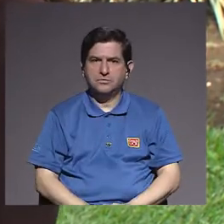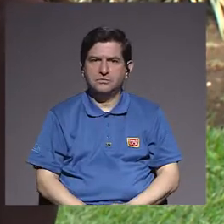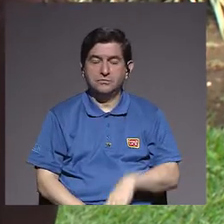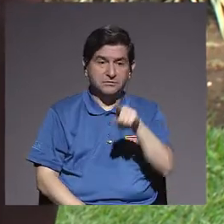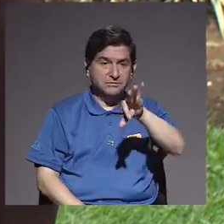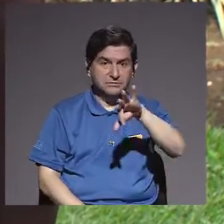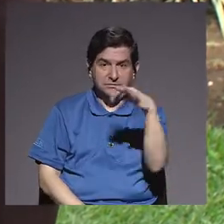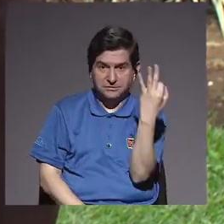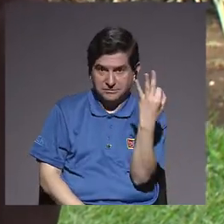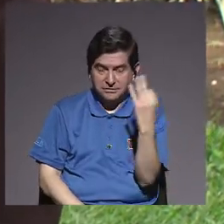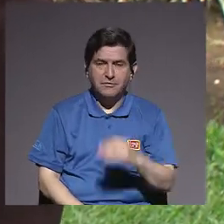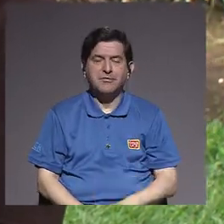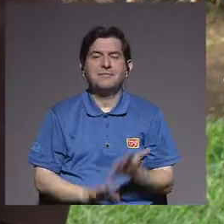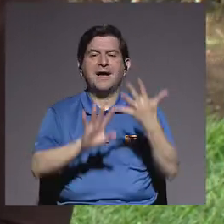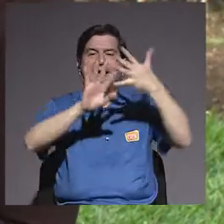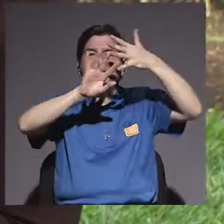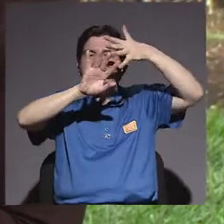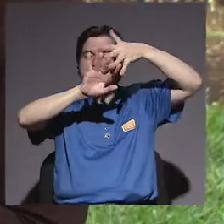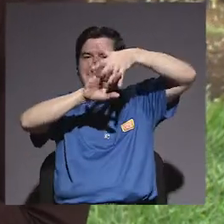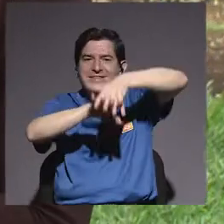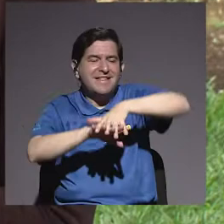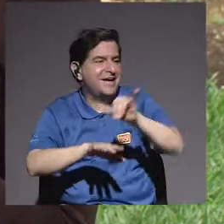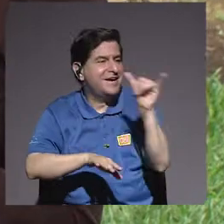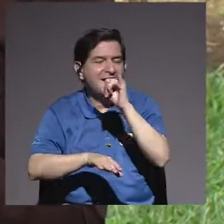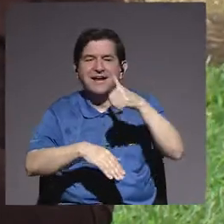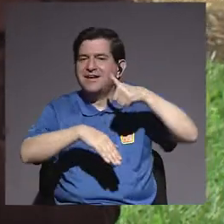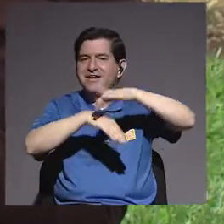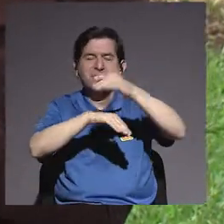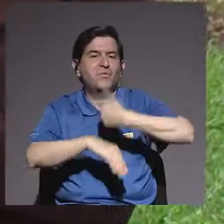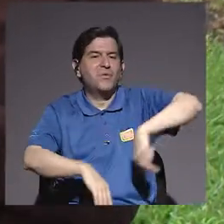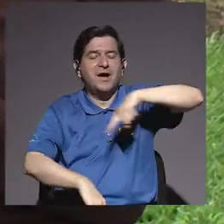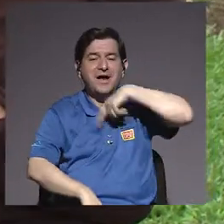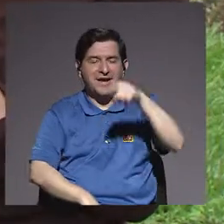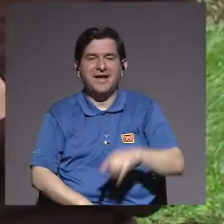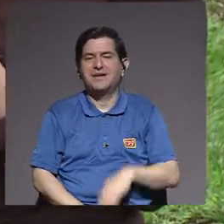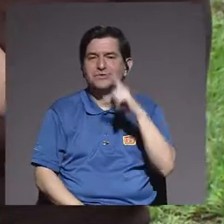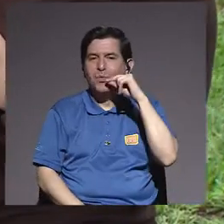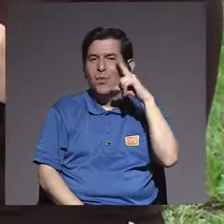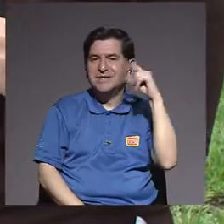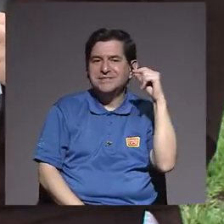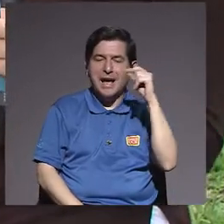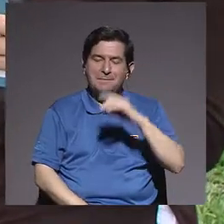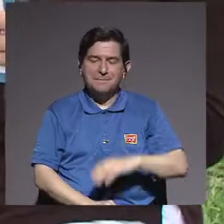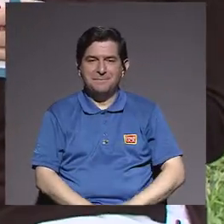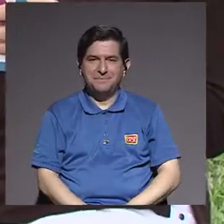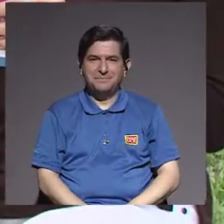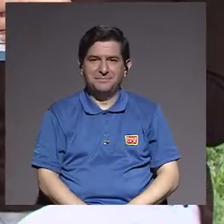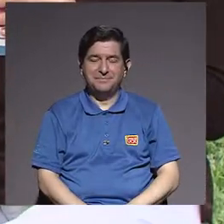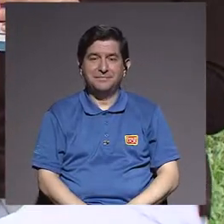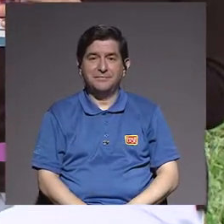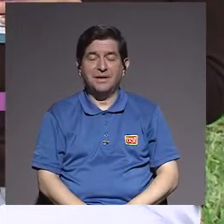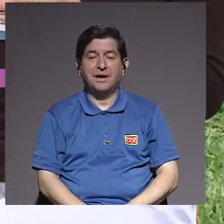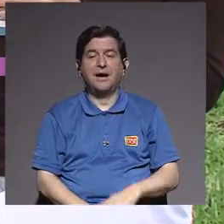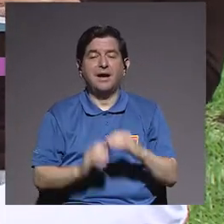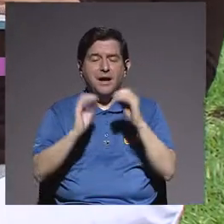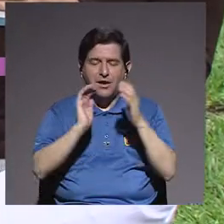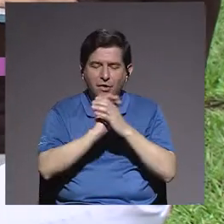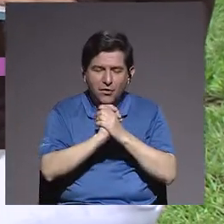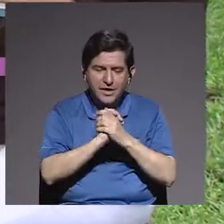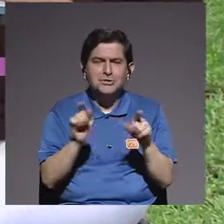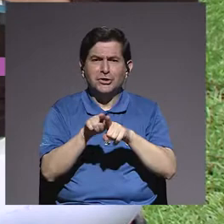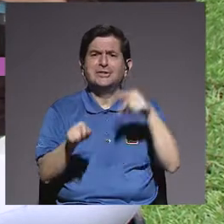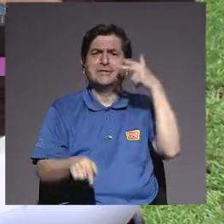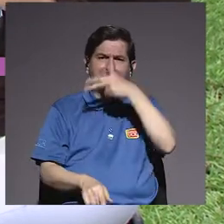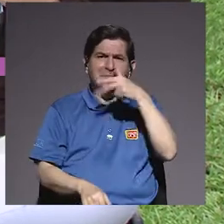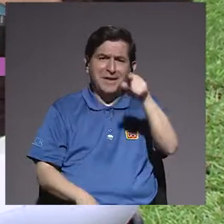verdad, para... Integrarlo, lo mismo que nos mandan a nosotros en esos whatsapps, desde oraciones hasta chistes,